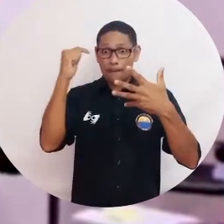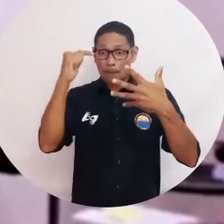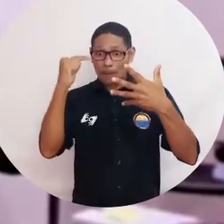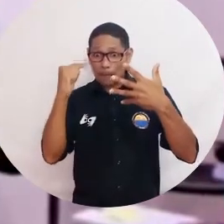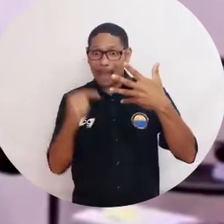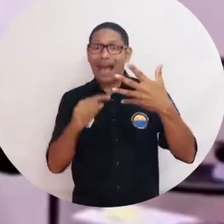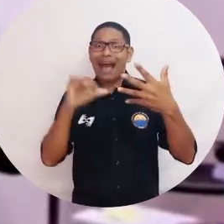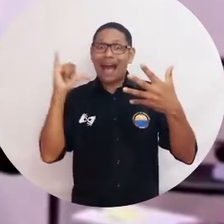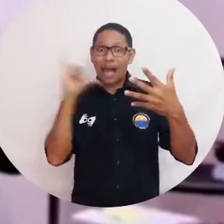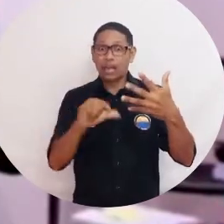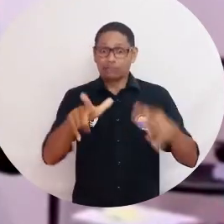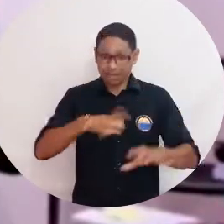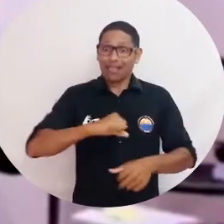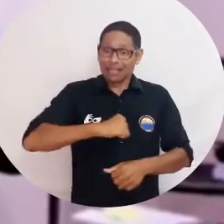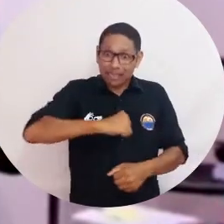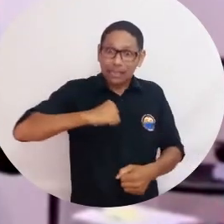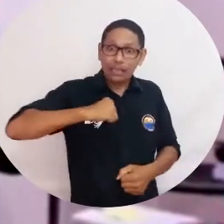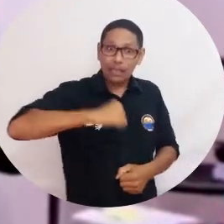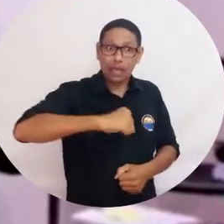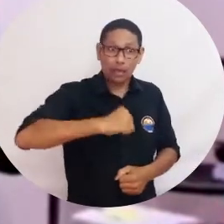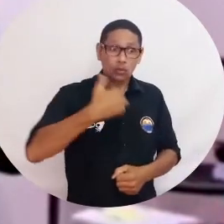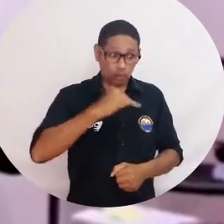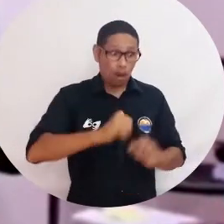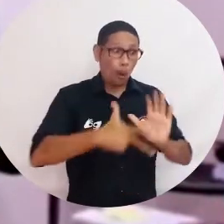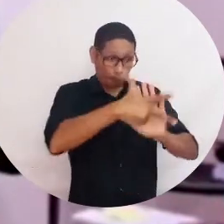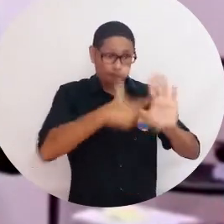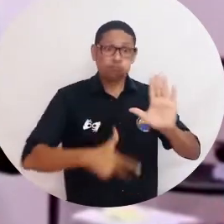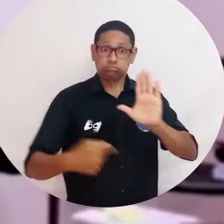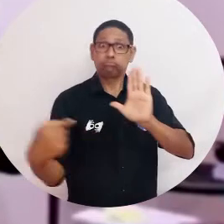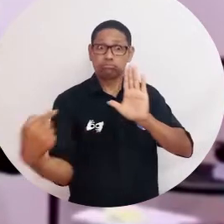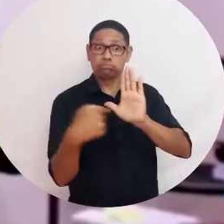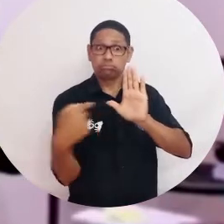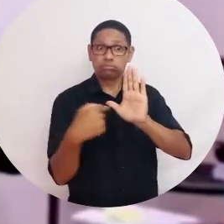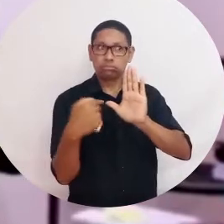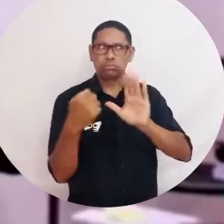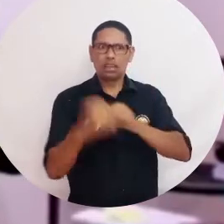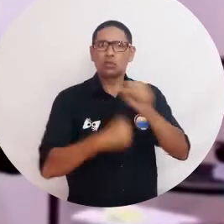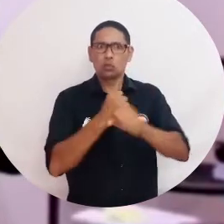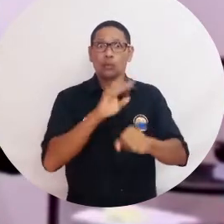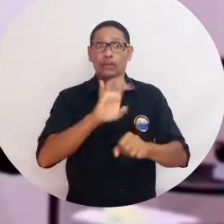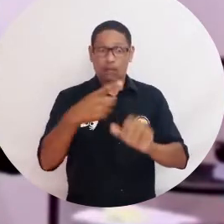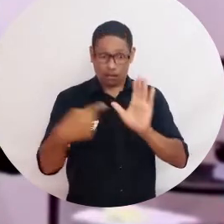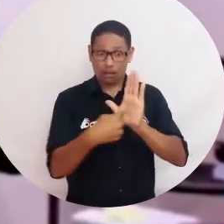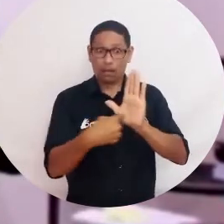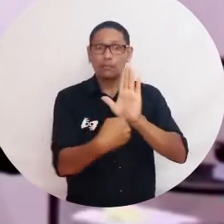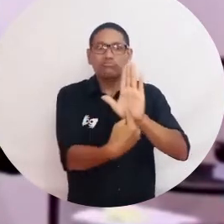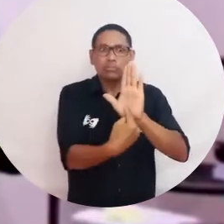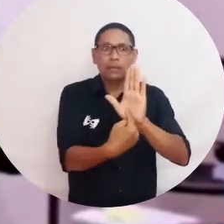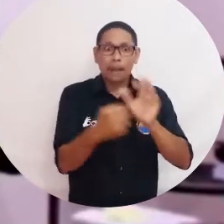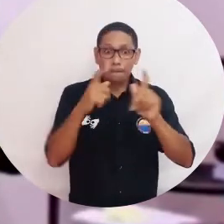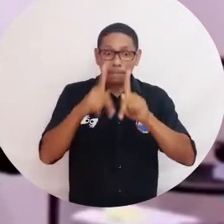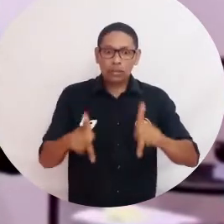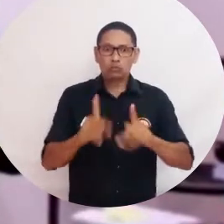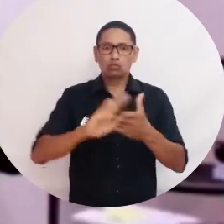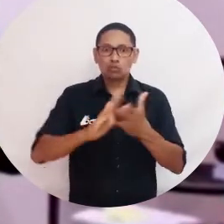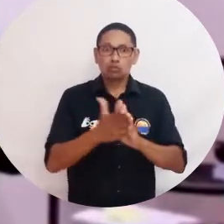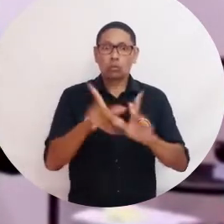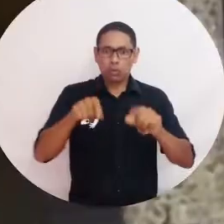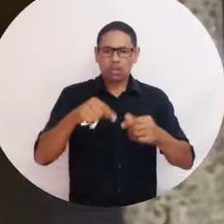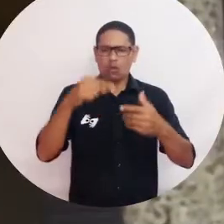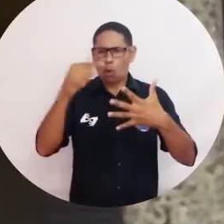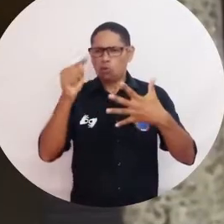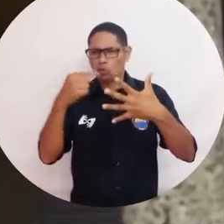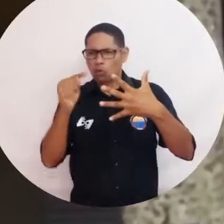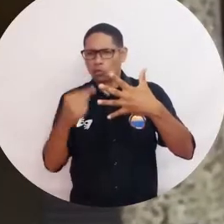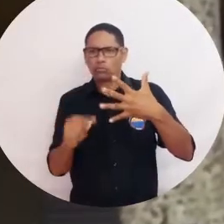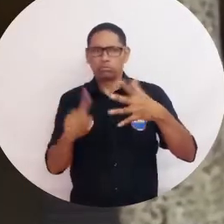forman parte precisamente del catálogo de derechos que se consagraron en la Constitución del 91. Los ciudadanos tienen